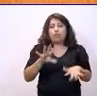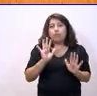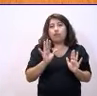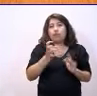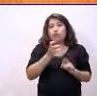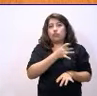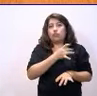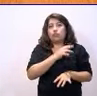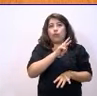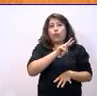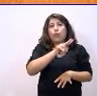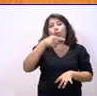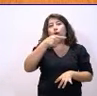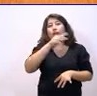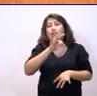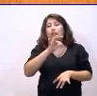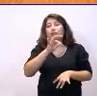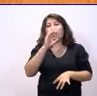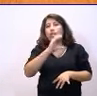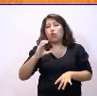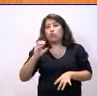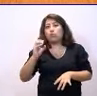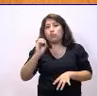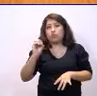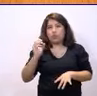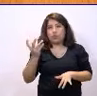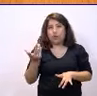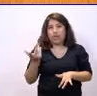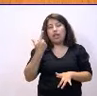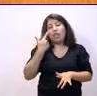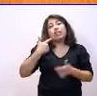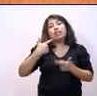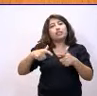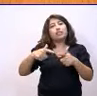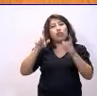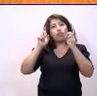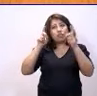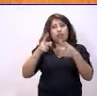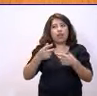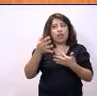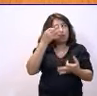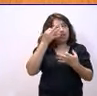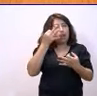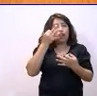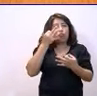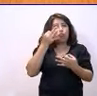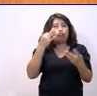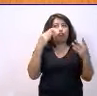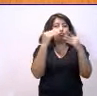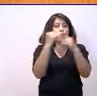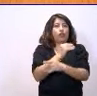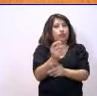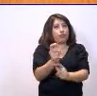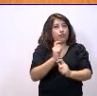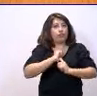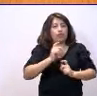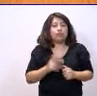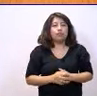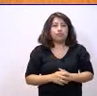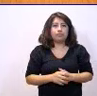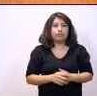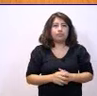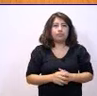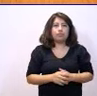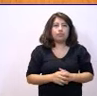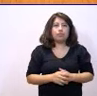UGT y Comisiones Obreras y el sector de la enseñanza en concreto me han dado datos totalmente contradictorios, señor